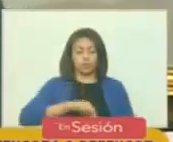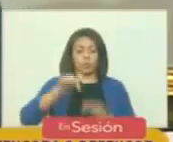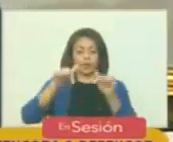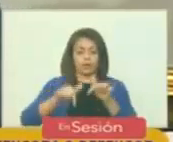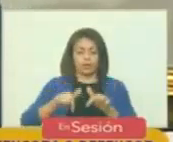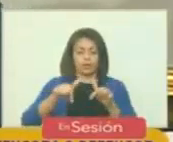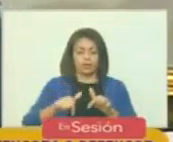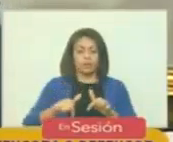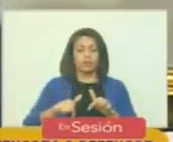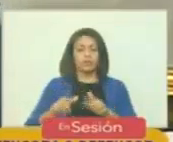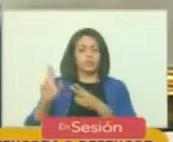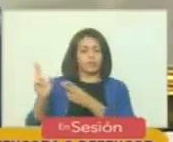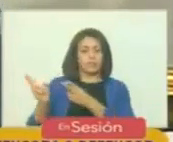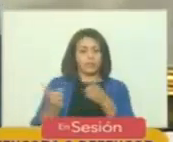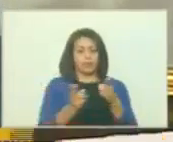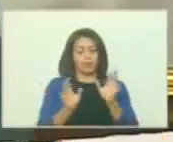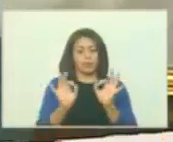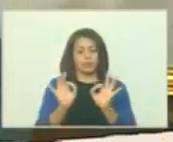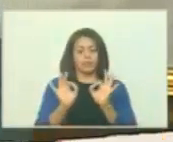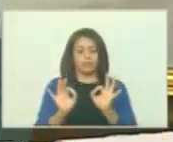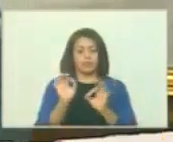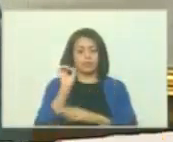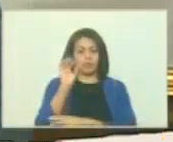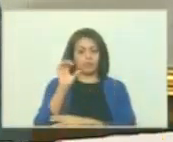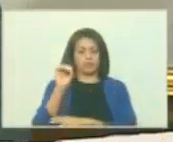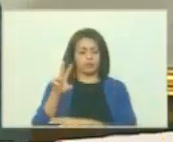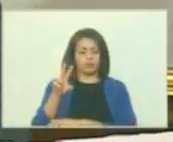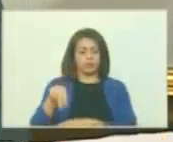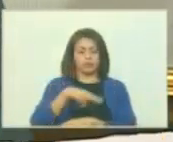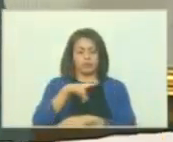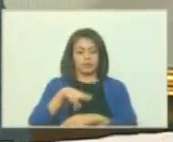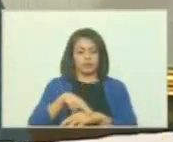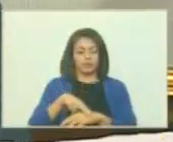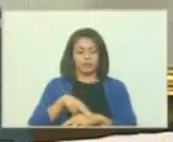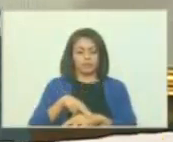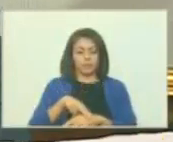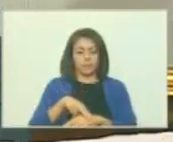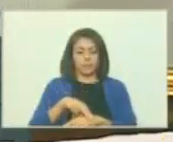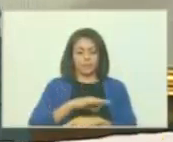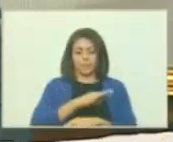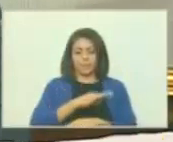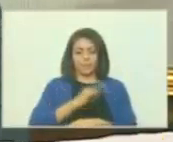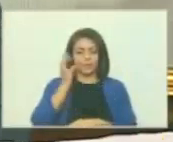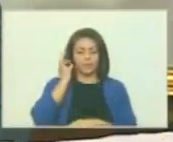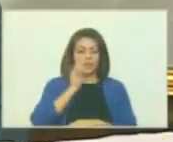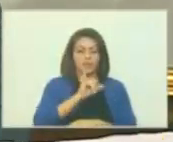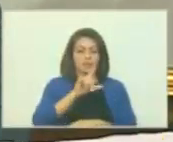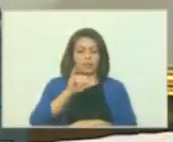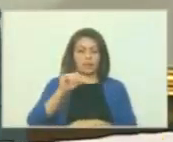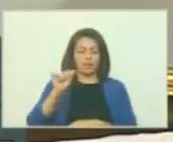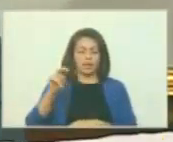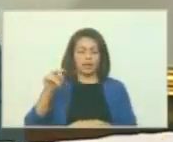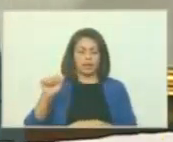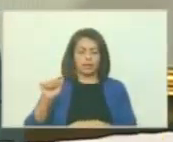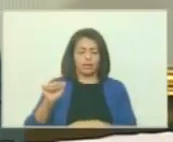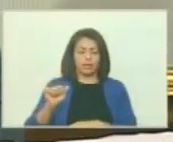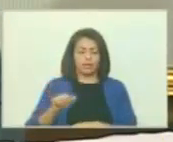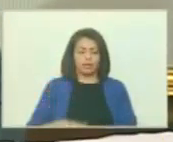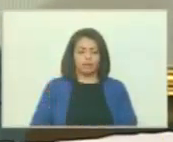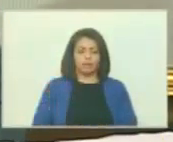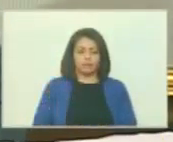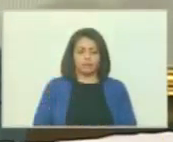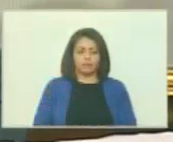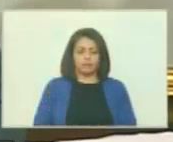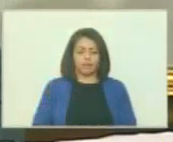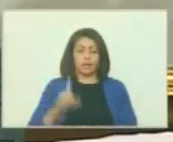en condición de invitados especiales de la Asamblea Nacional, la señora Liliana del Valle Molina Afrontado,